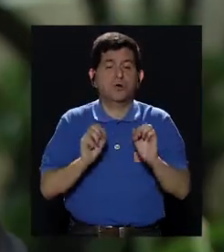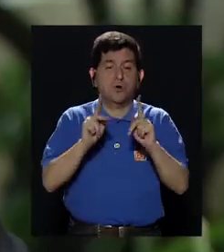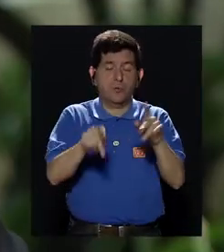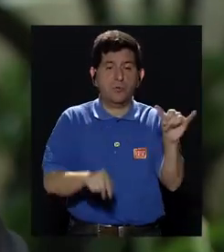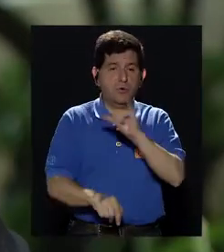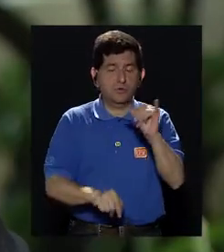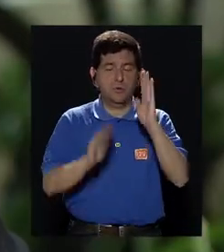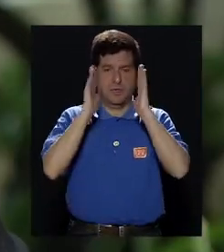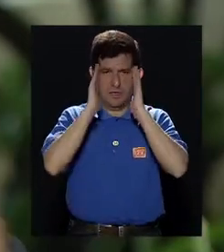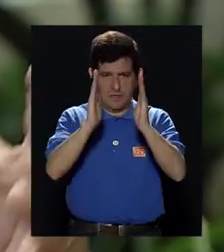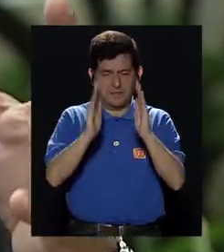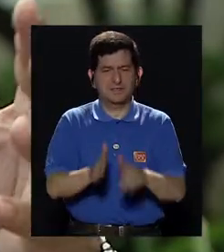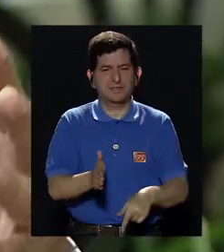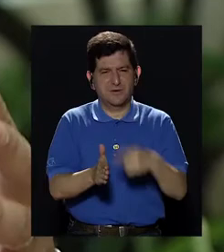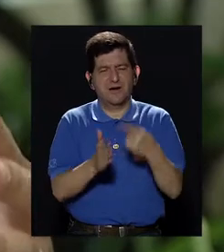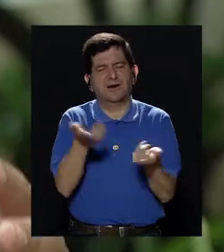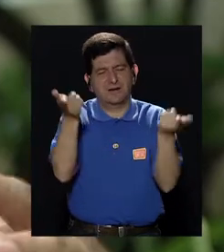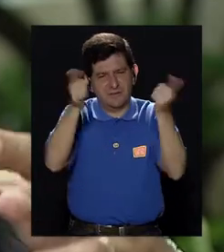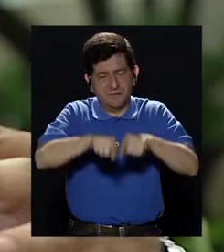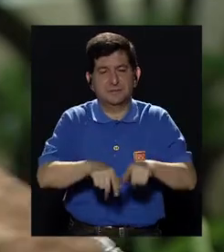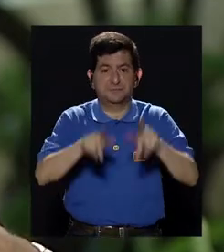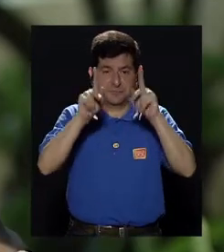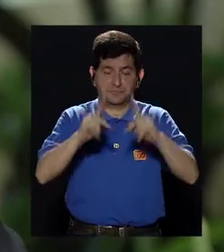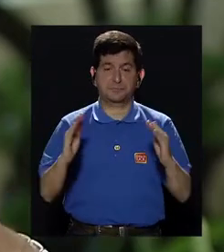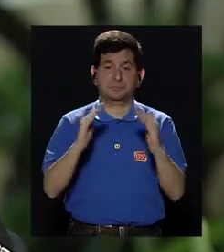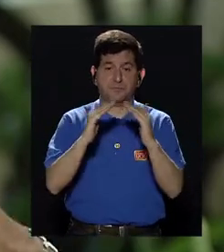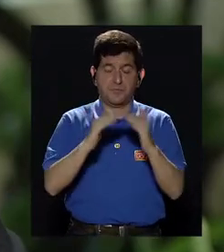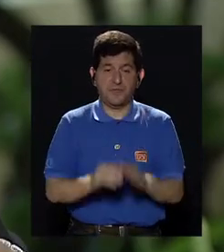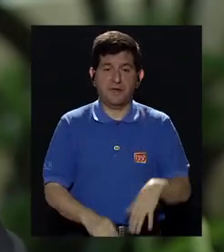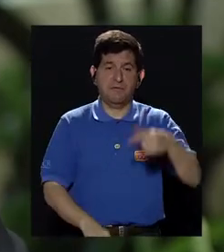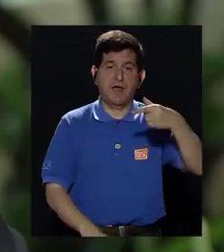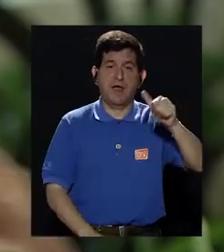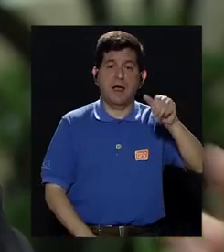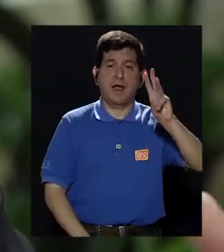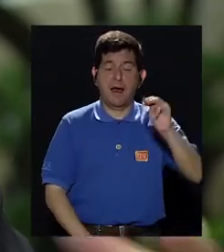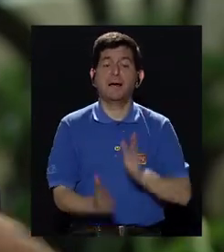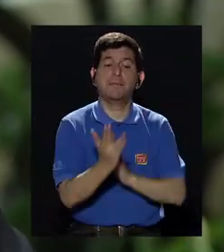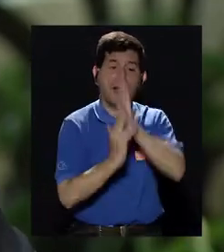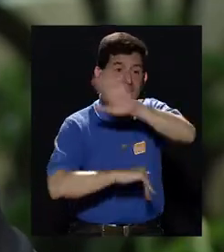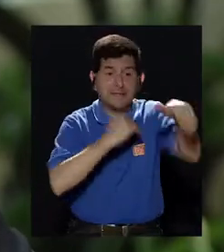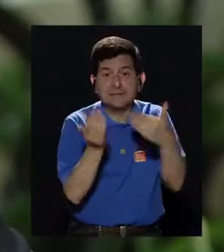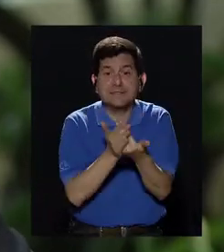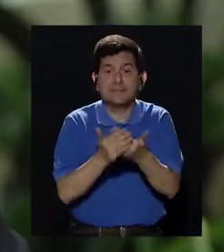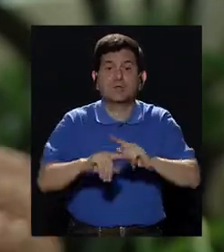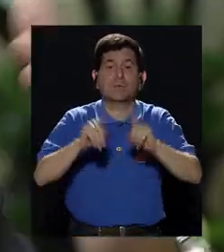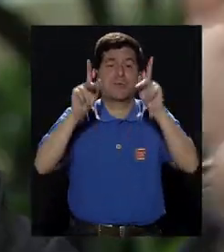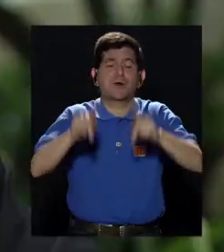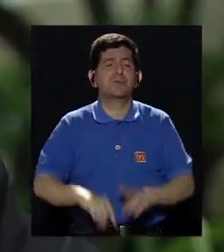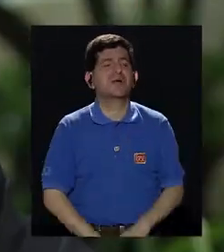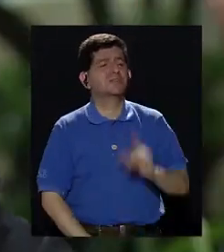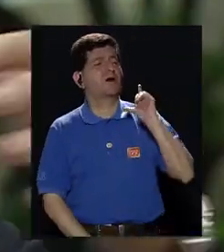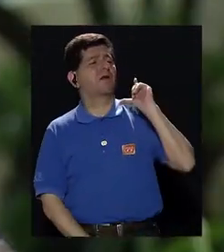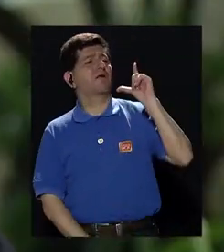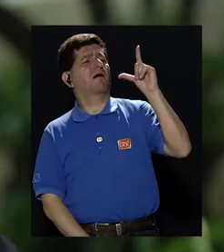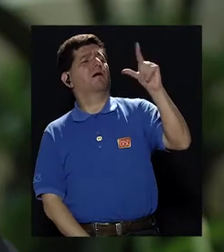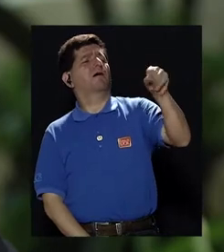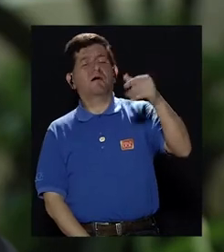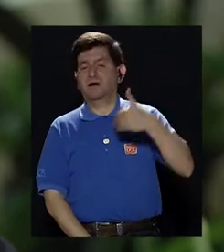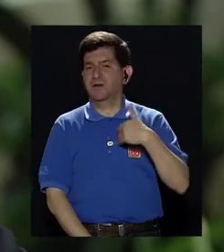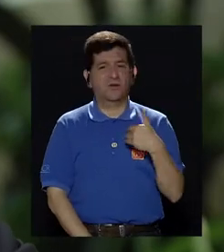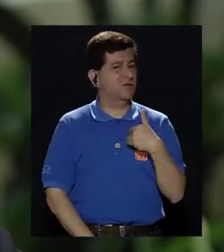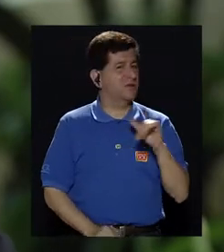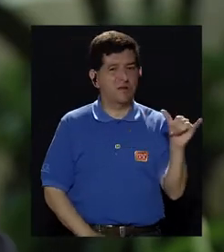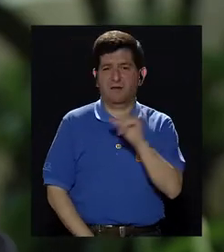posibilidad de atención, que a veces eso nos pasa, que los que vivimos en el gran área metropolitana tenemos acceso a todo, y la gente que vive en las áreas